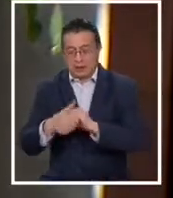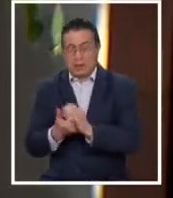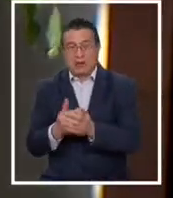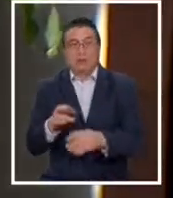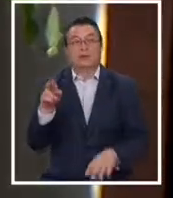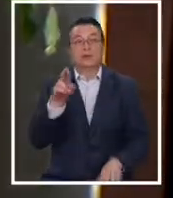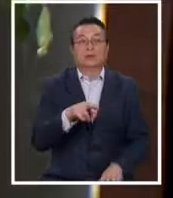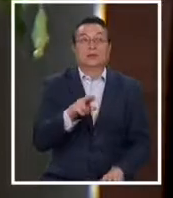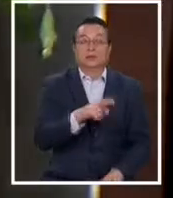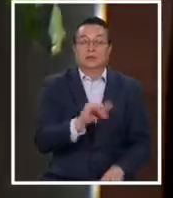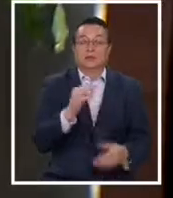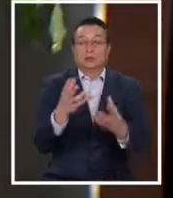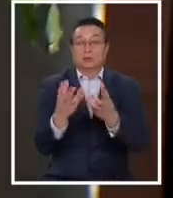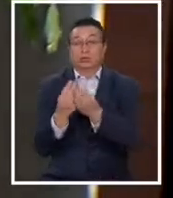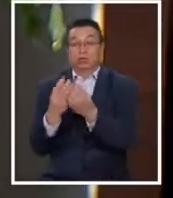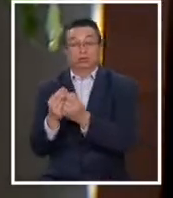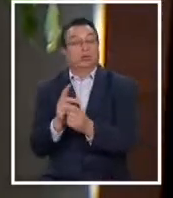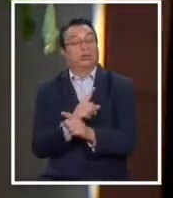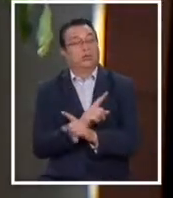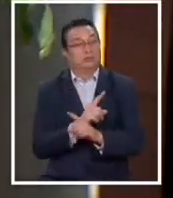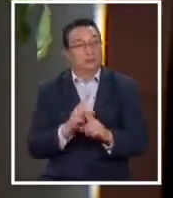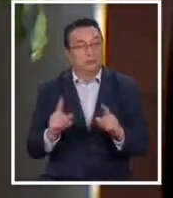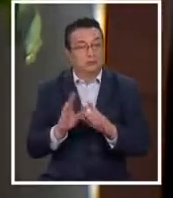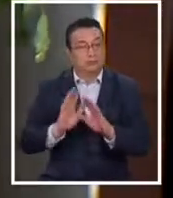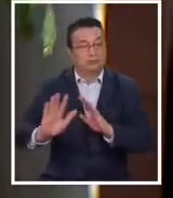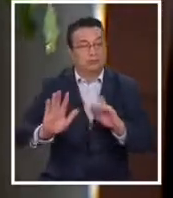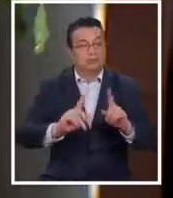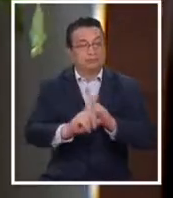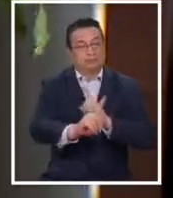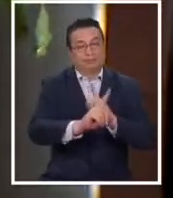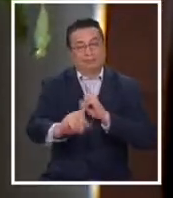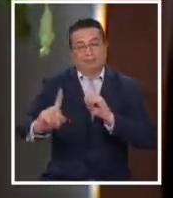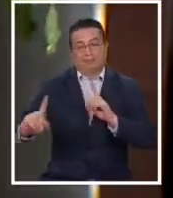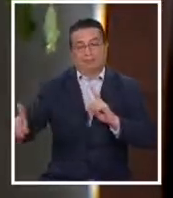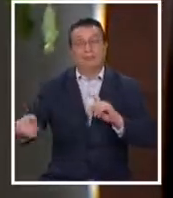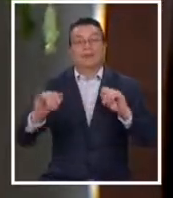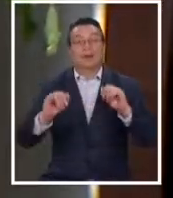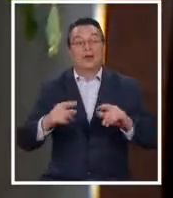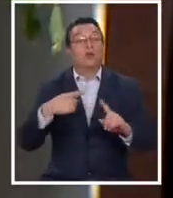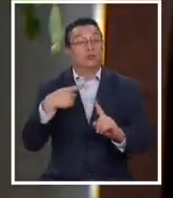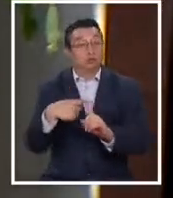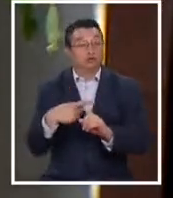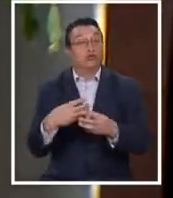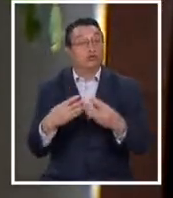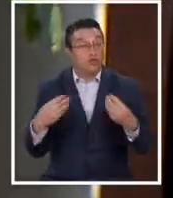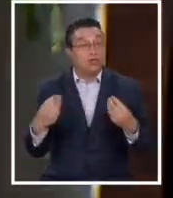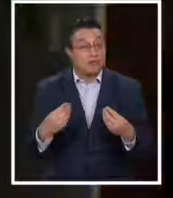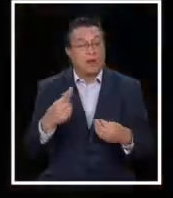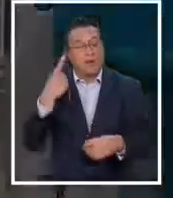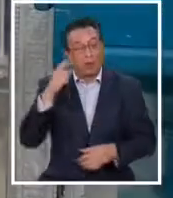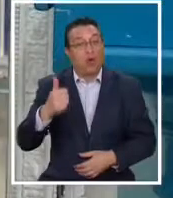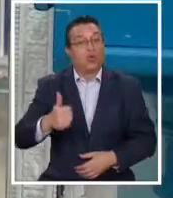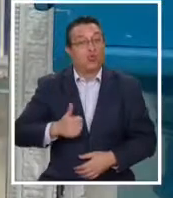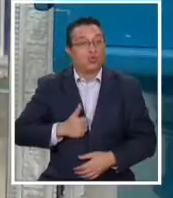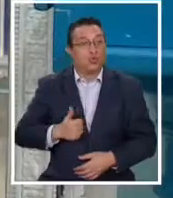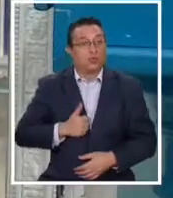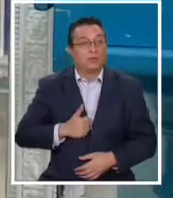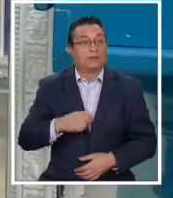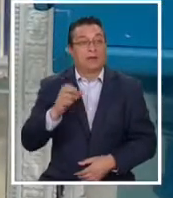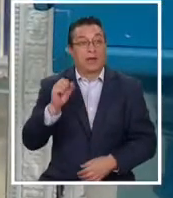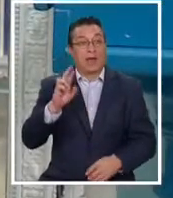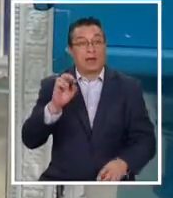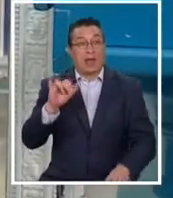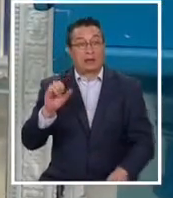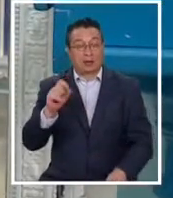frecuentemente y evitar las aglomeraciones de personas, mantener la distancia. Eso sirve y sirve muy bien, pero hay que cumplirlo. Pato Araya